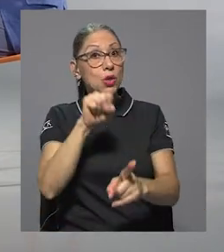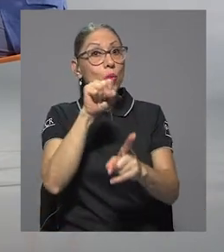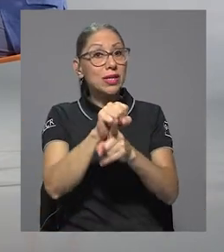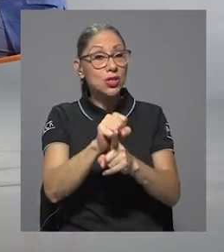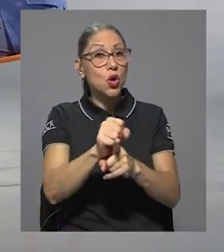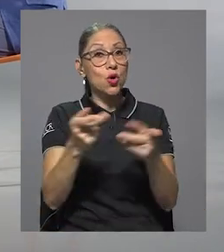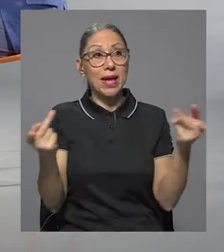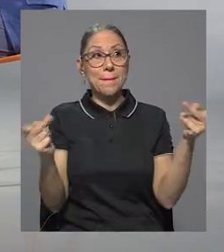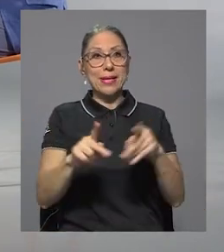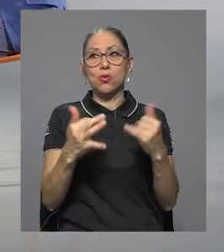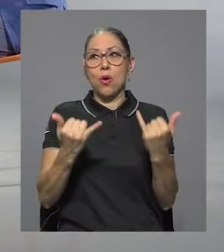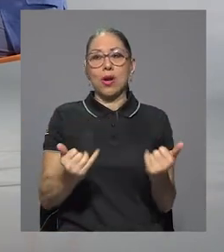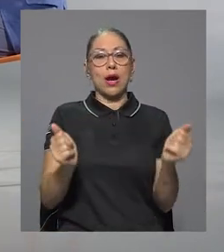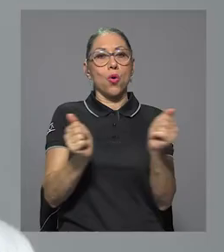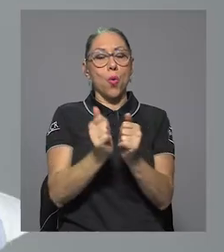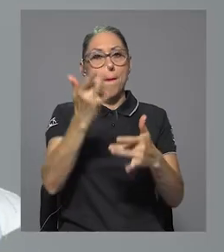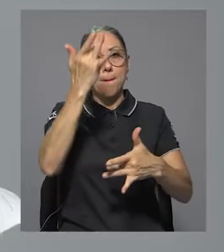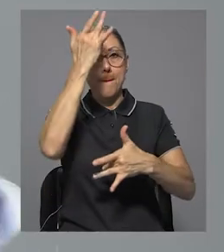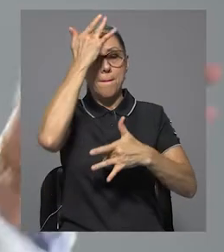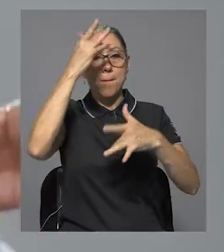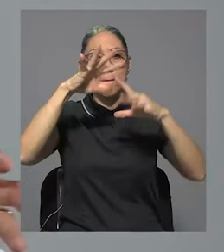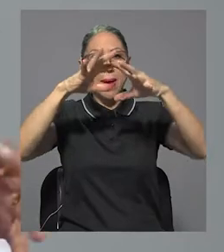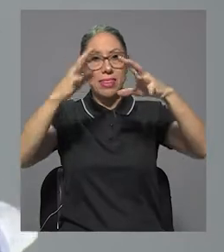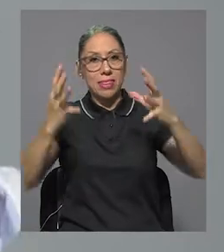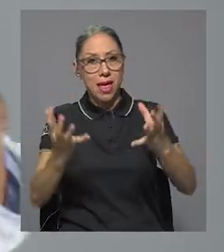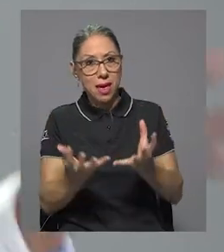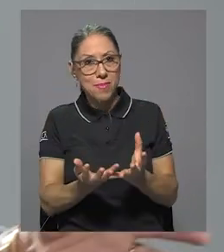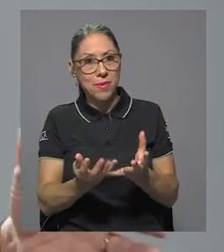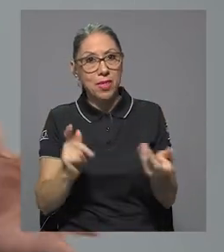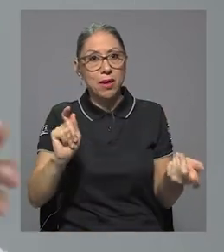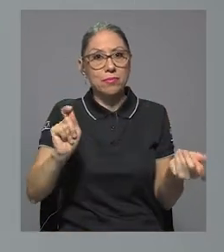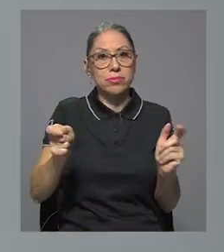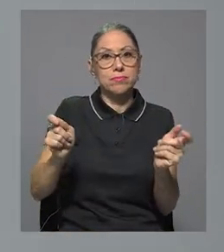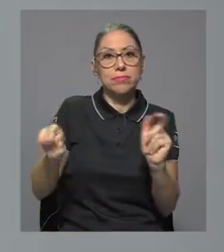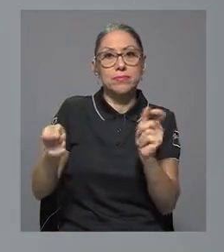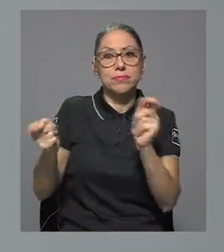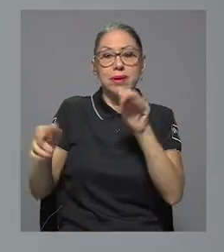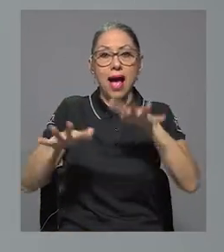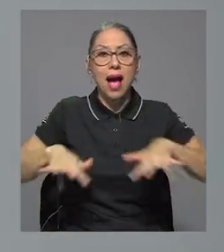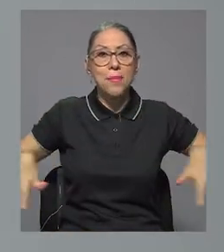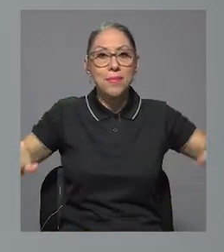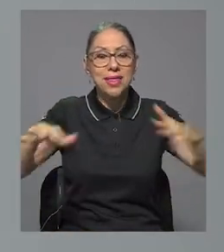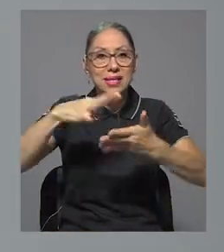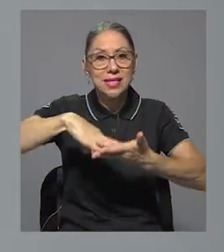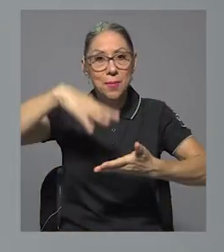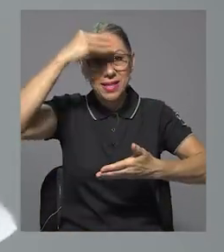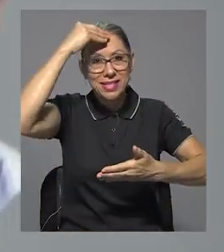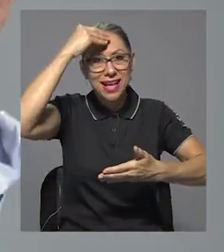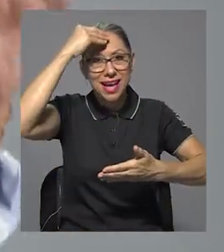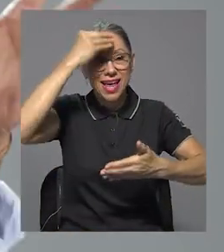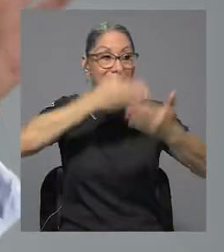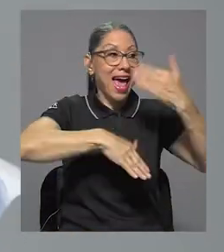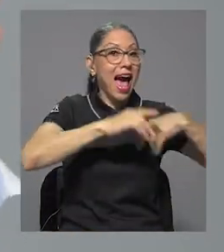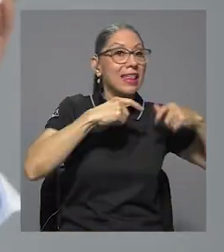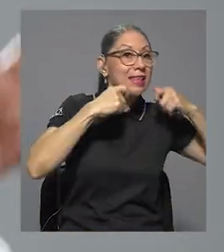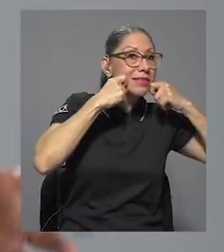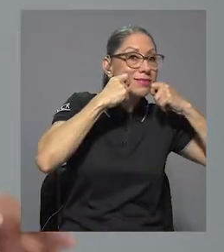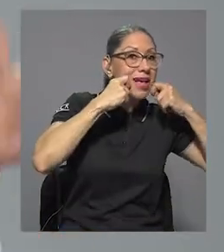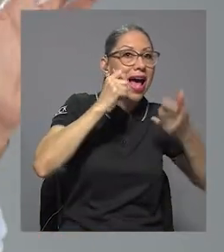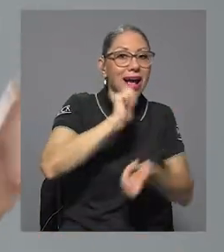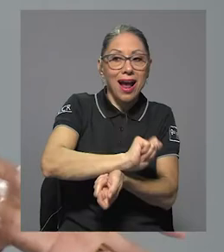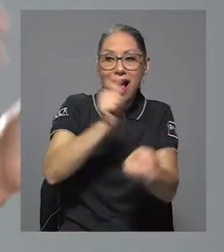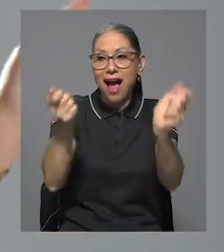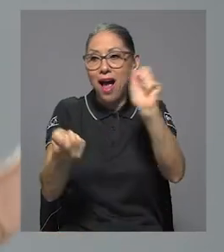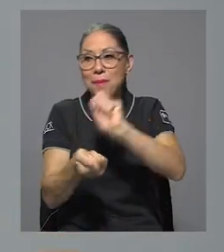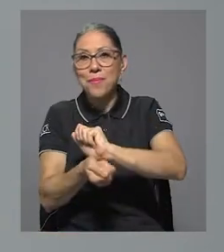de haber cambiado de un momento a otro los ambientes de aprendizaje, se trasladaron del aula a las